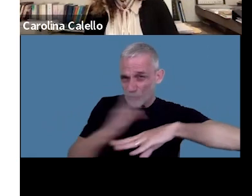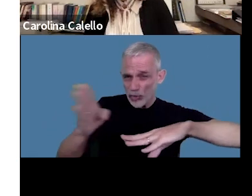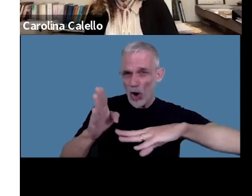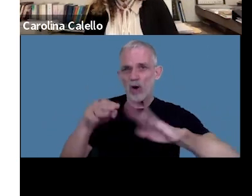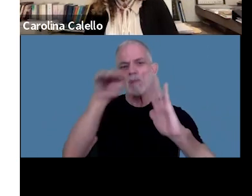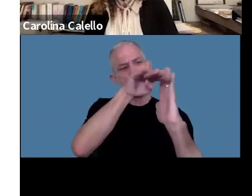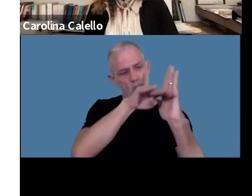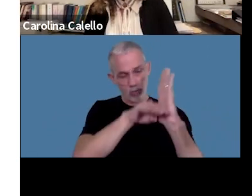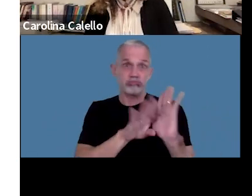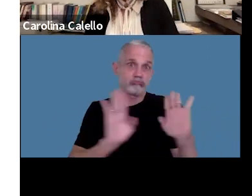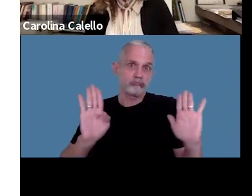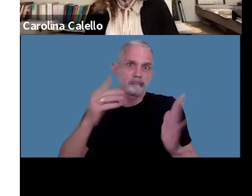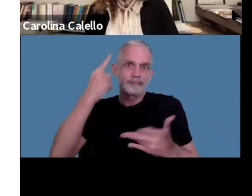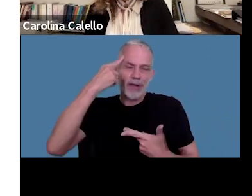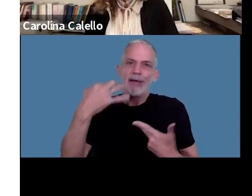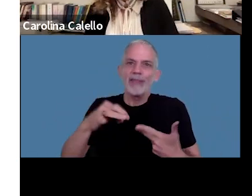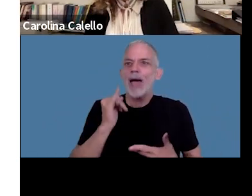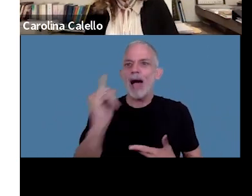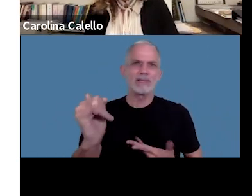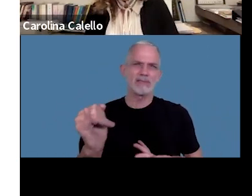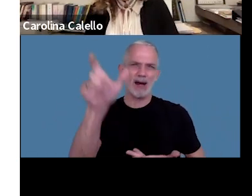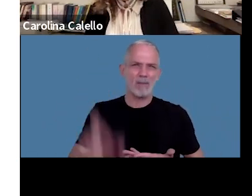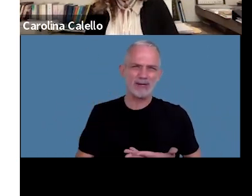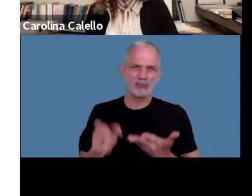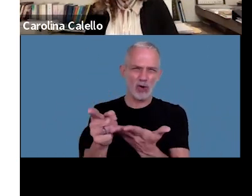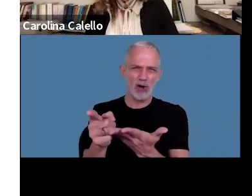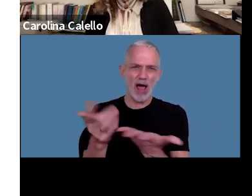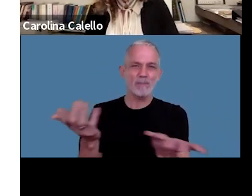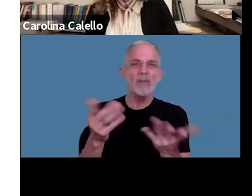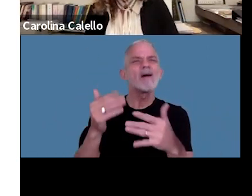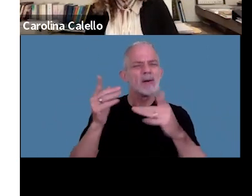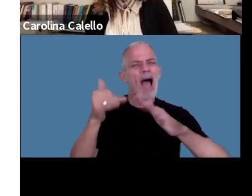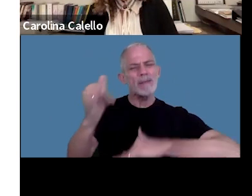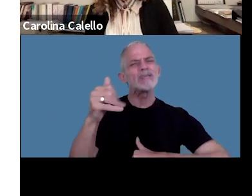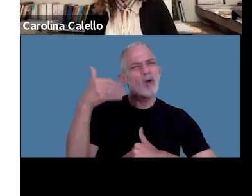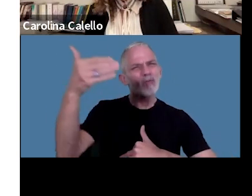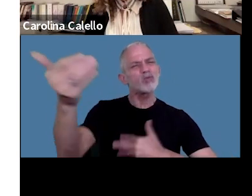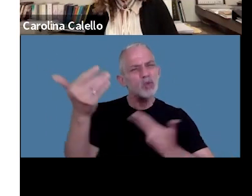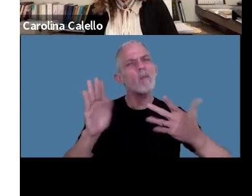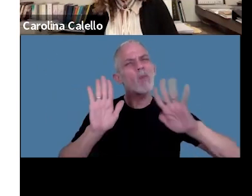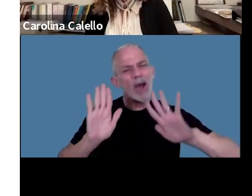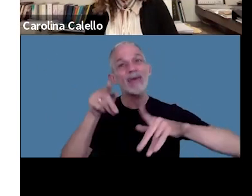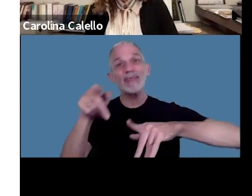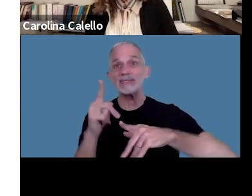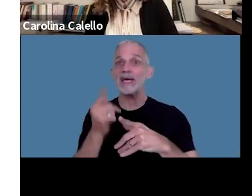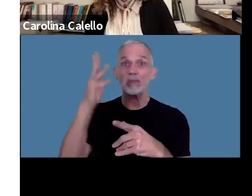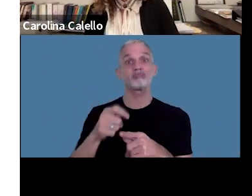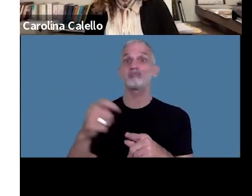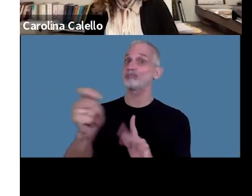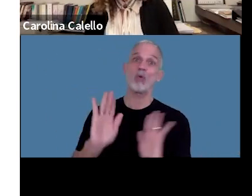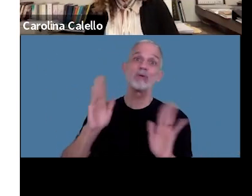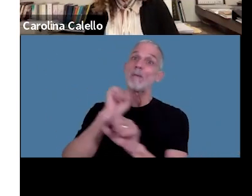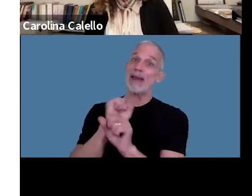doctrinariamente se entiende que se le debería avisar al contribuyente que en un futuro puede derivar esto en una causa penal